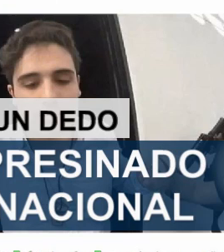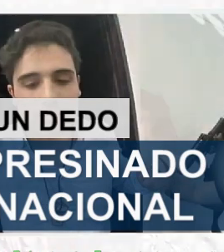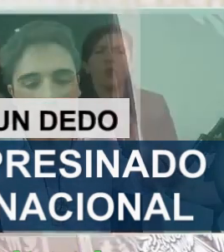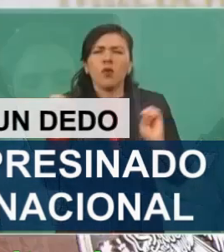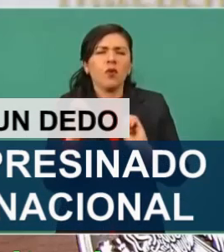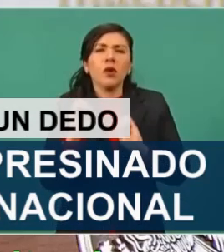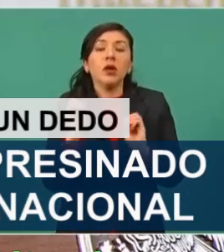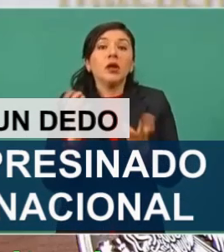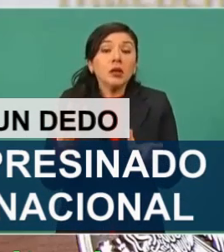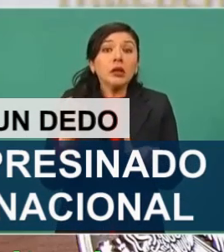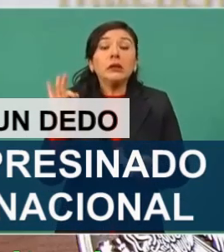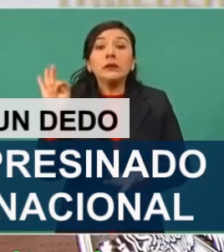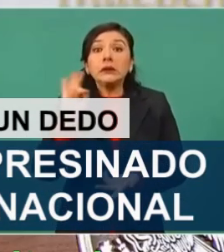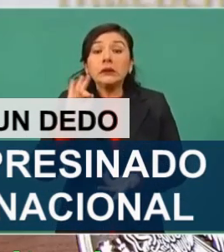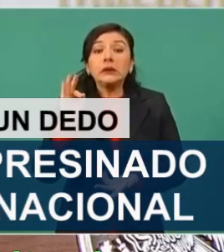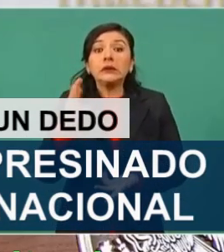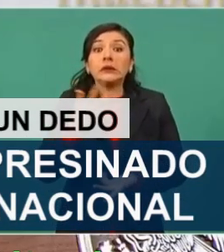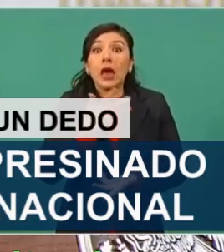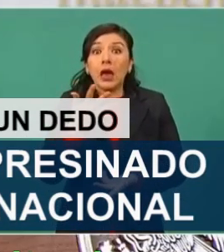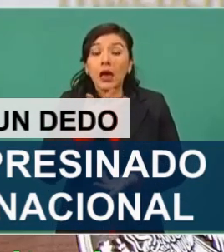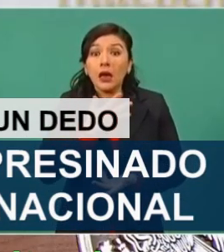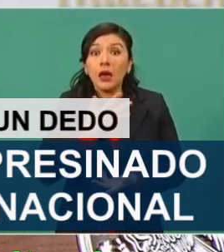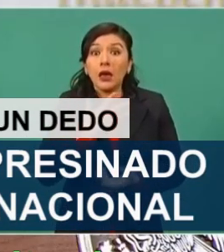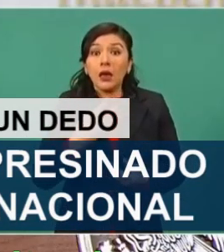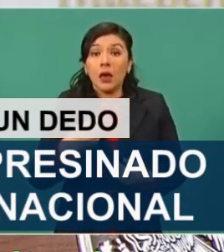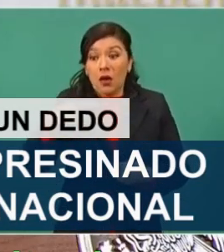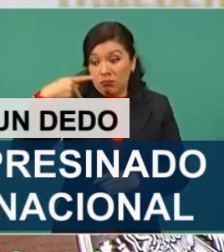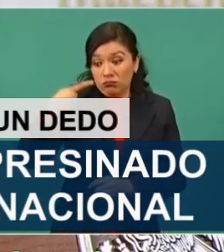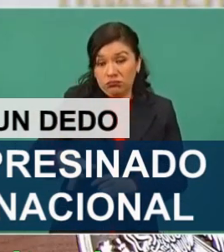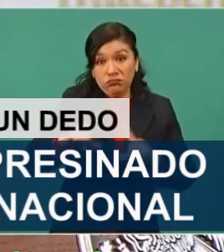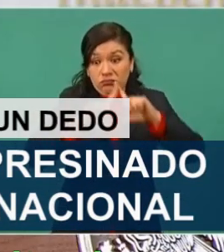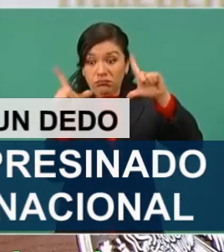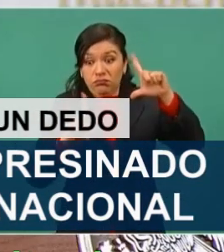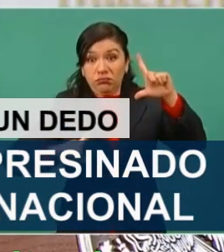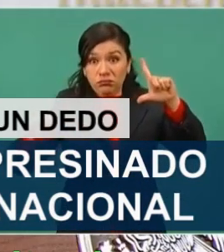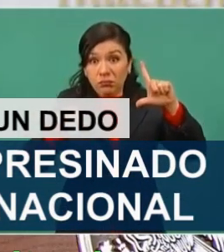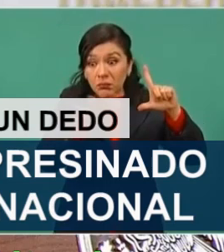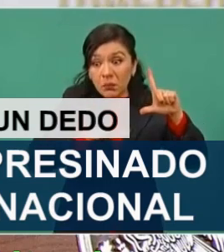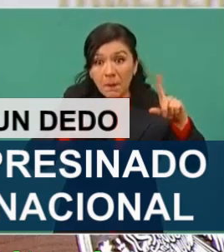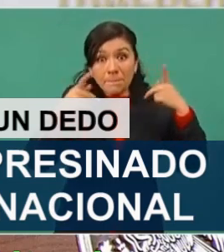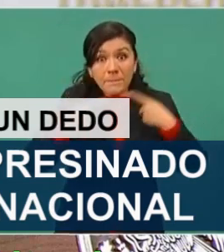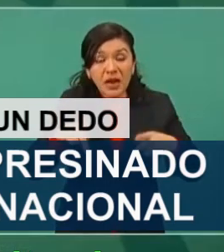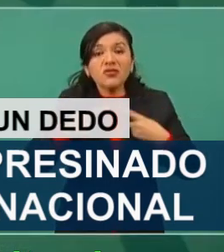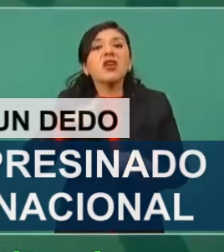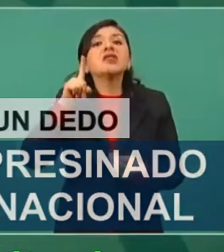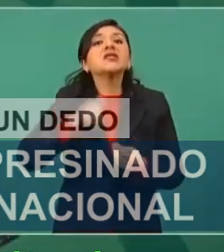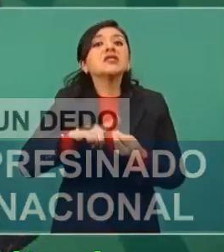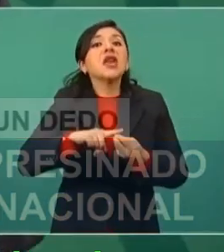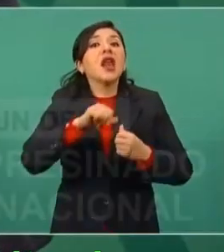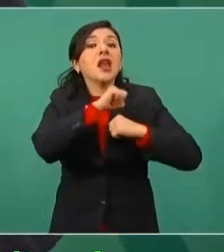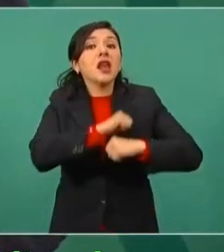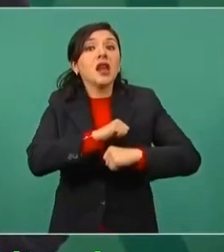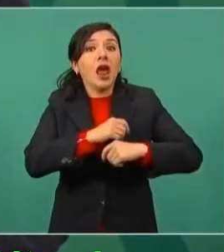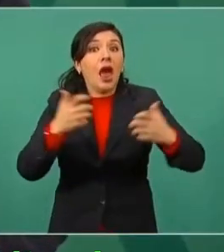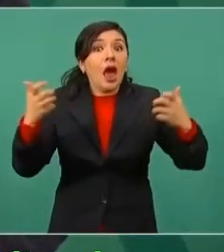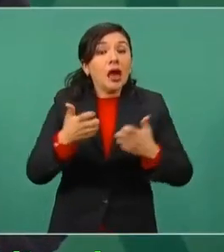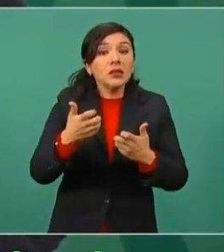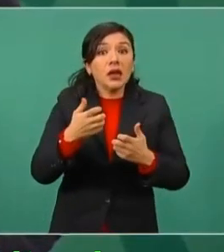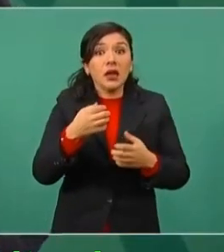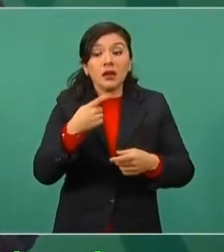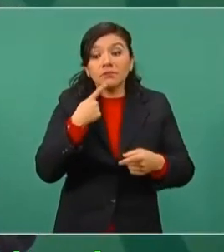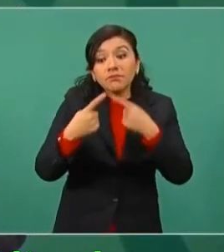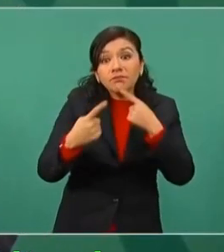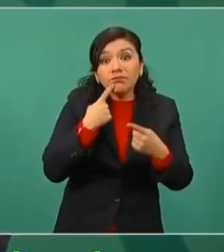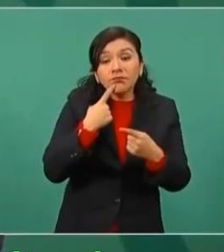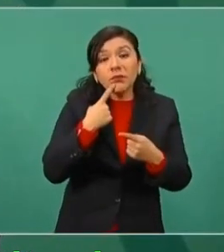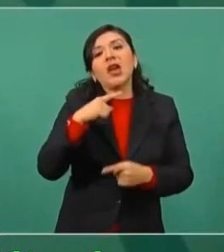Si están en territorio nacional, a quien corresponde detenerlos, pues es a la autoridad